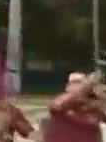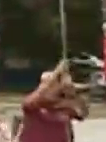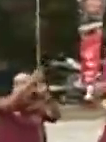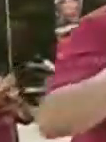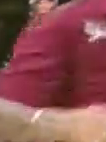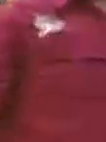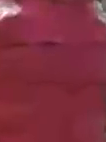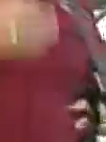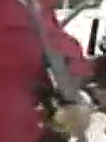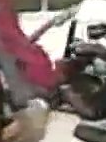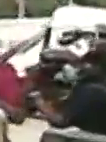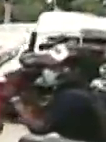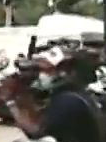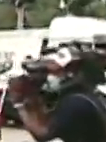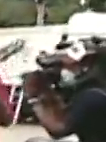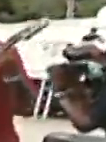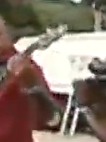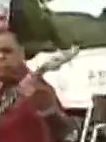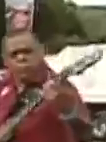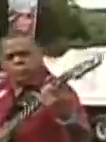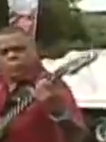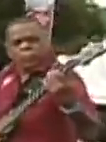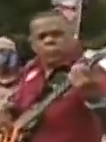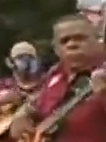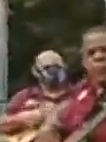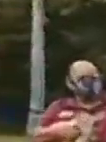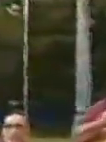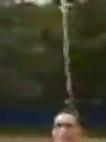que tiene el barrio y la esquina. ¡Es la cosa!